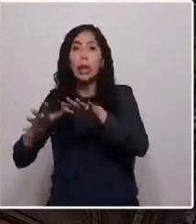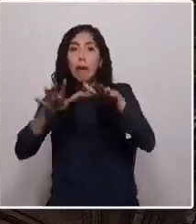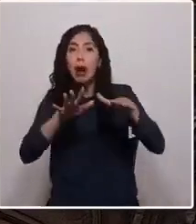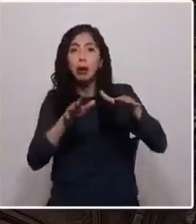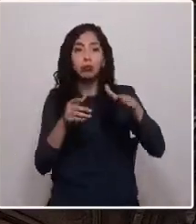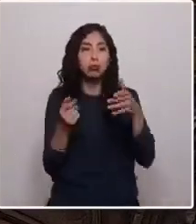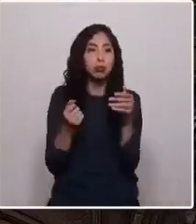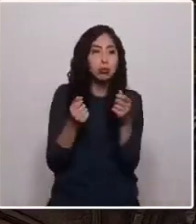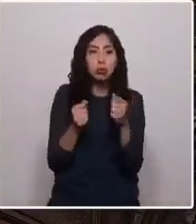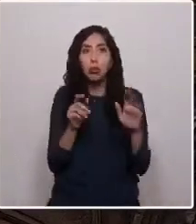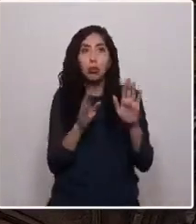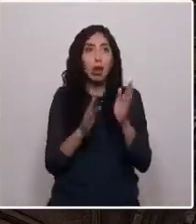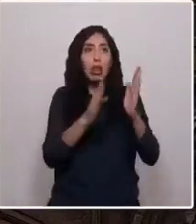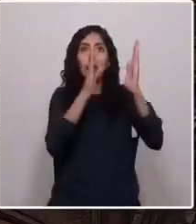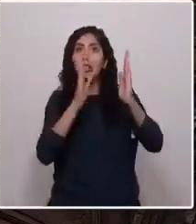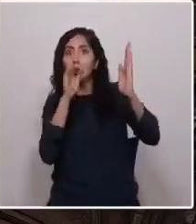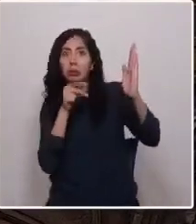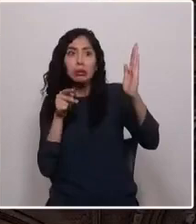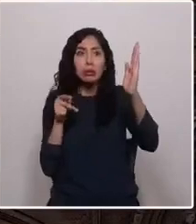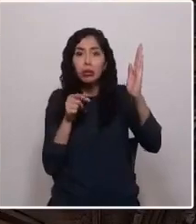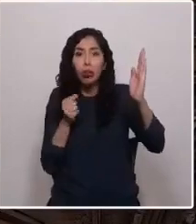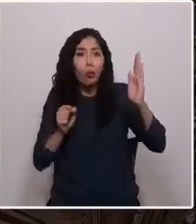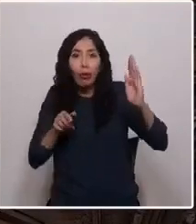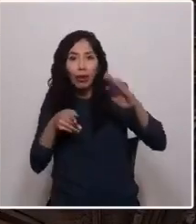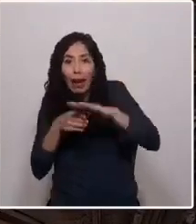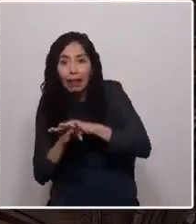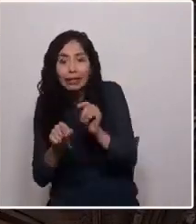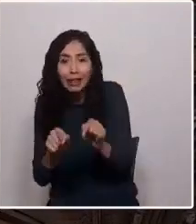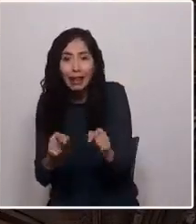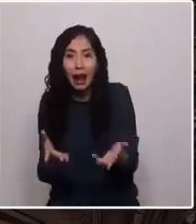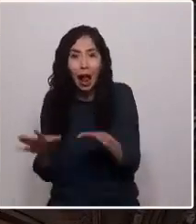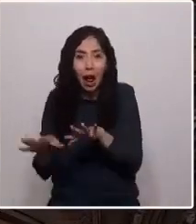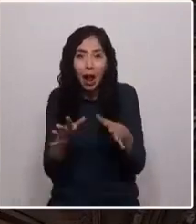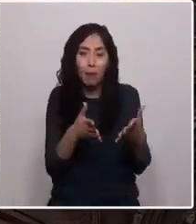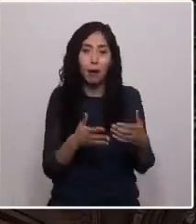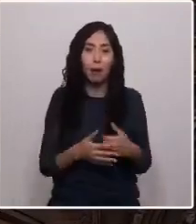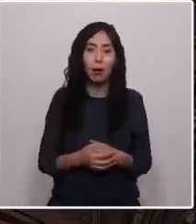ni poder trabajar a los que recolestan algas en la orilla de la costa.